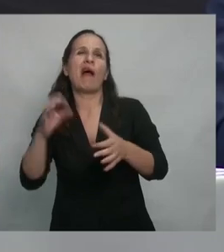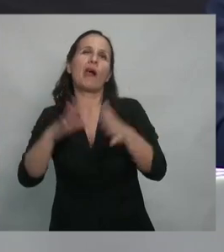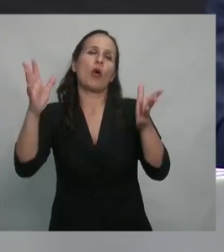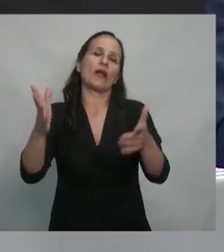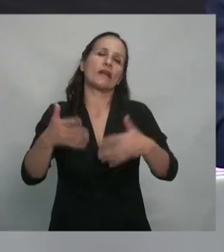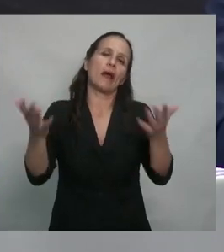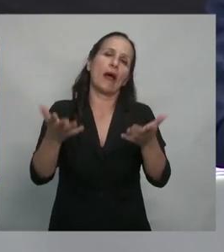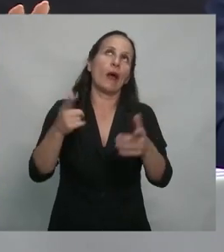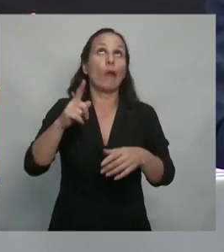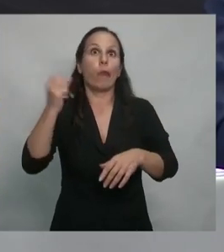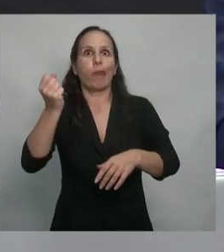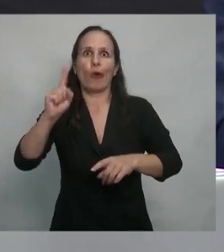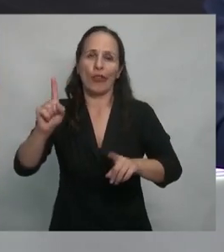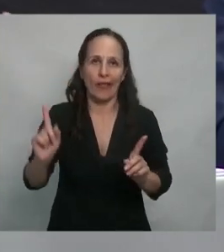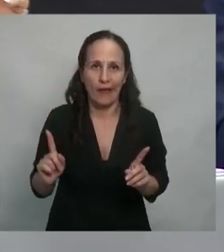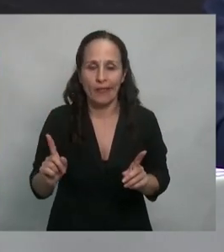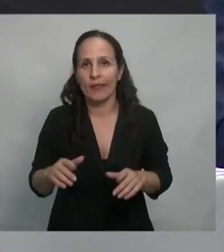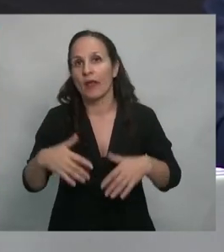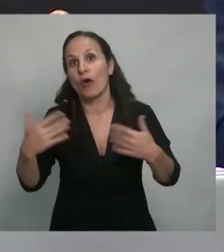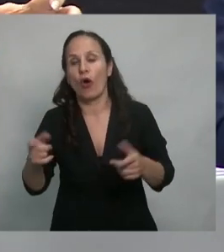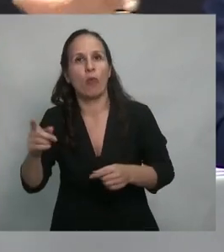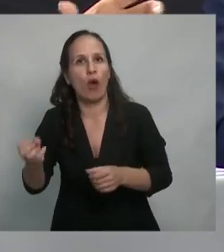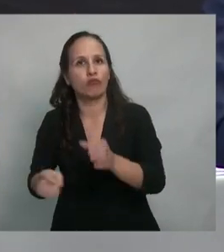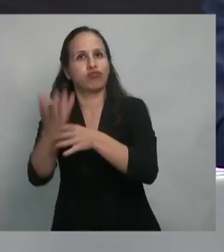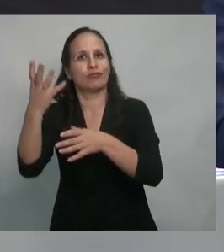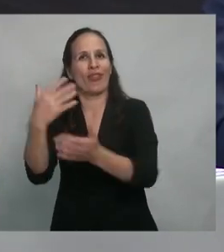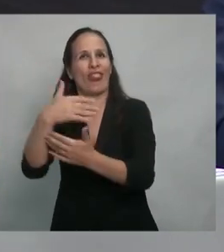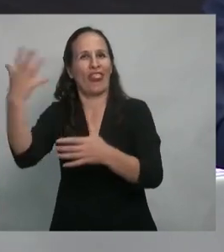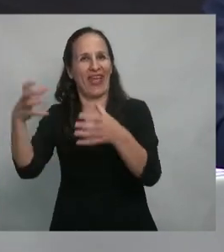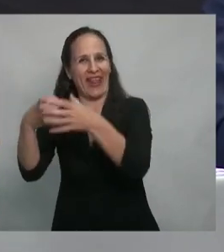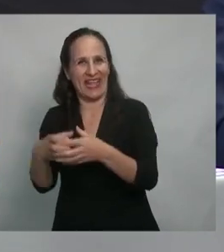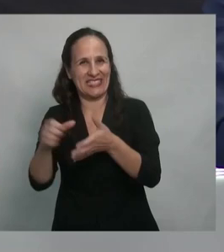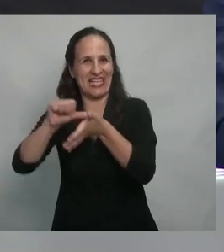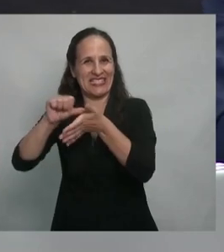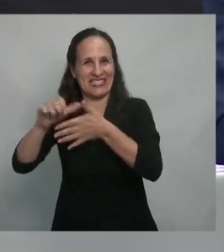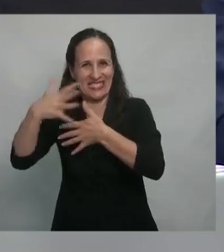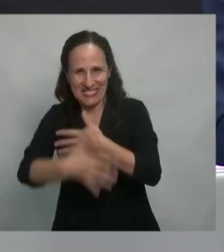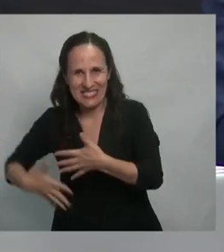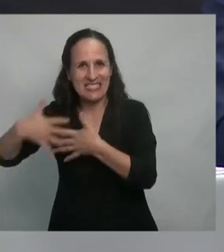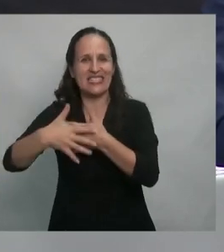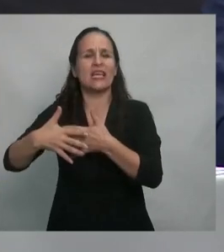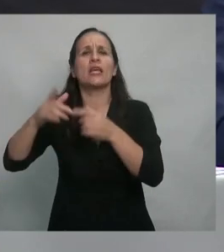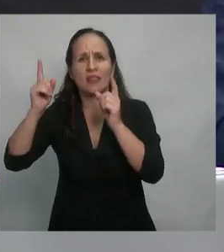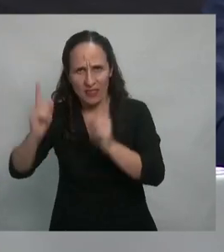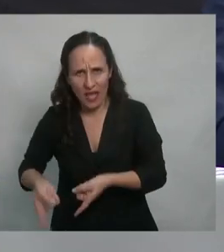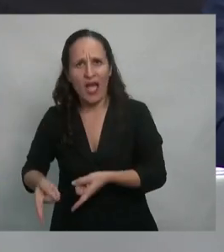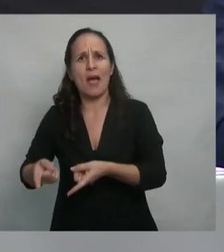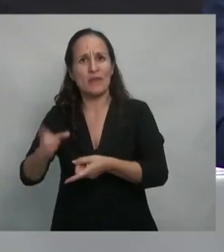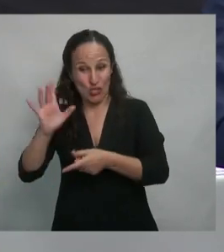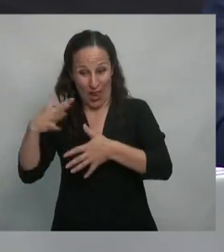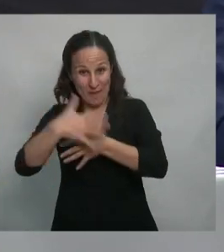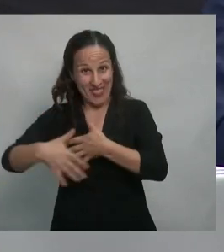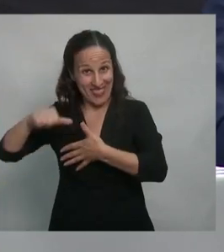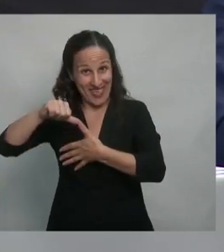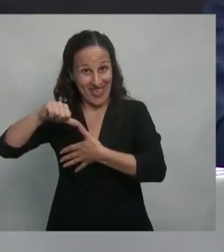el surgimiento de derechas, no solamente en la región, sino en todo el